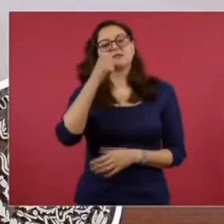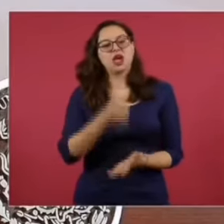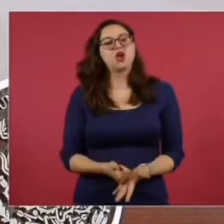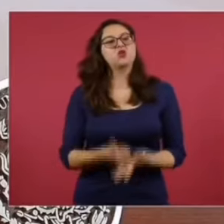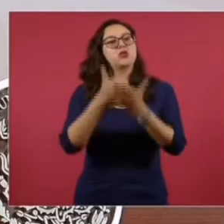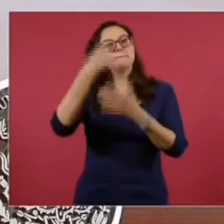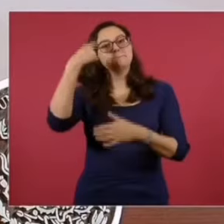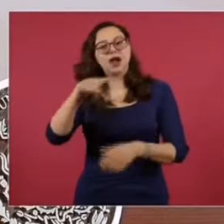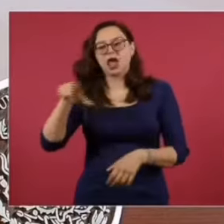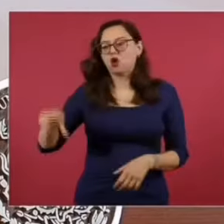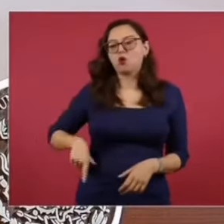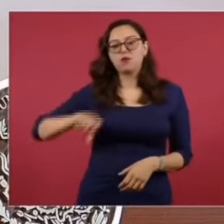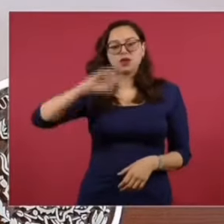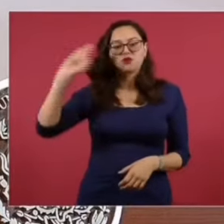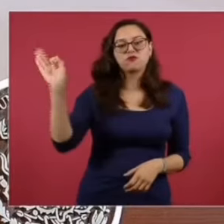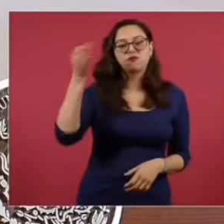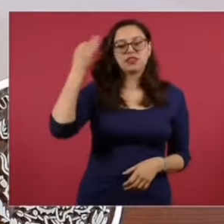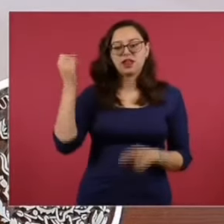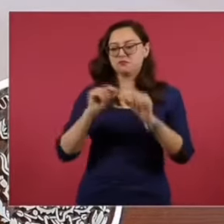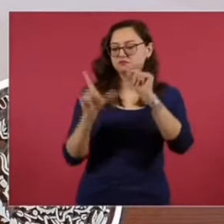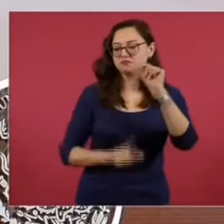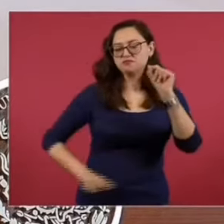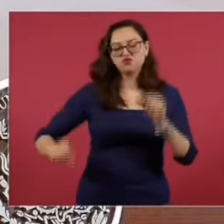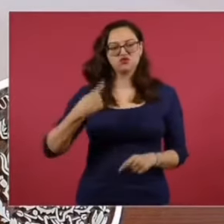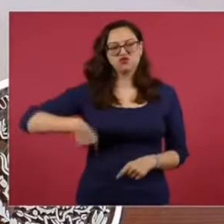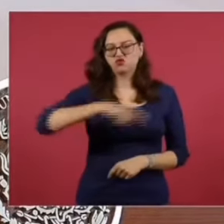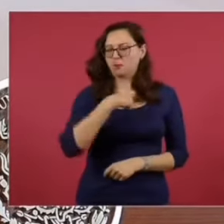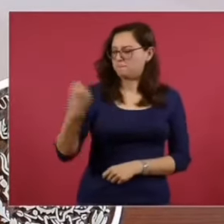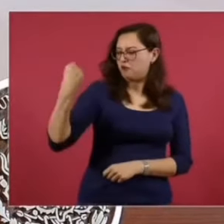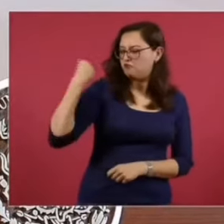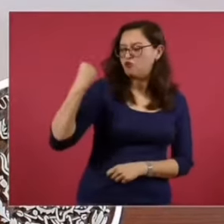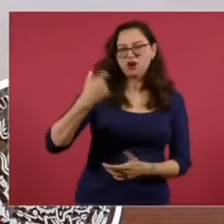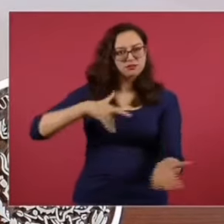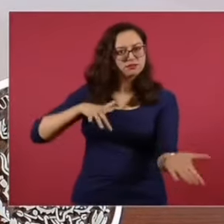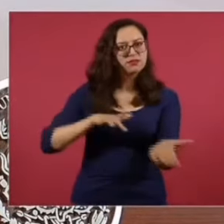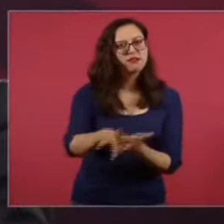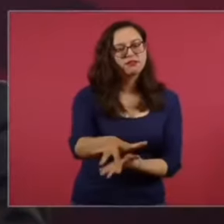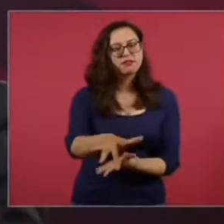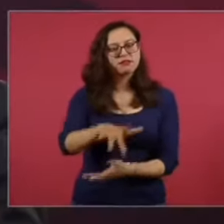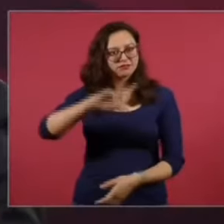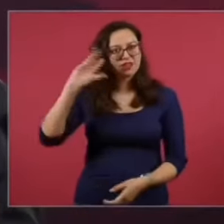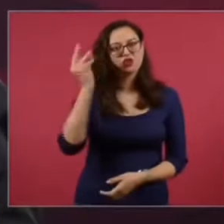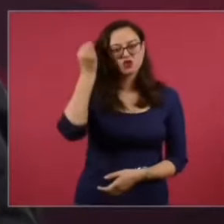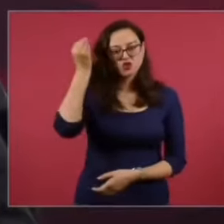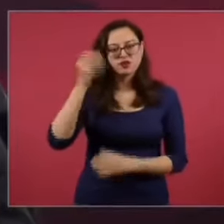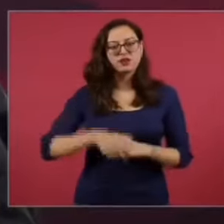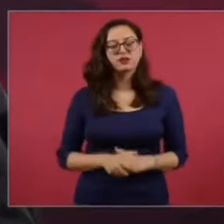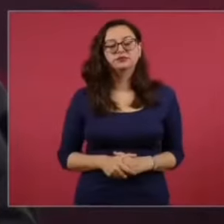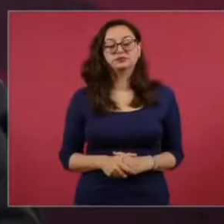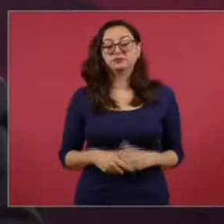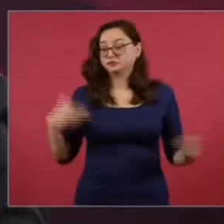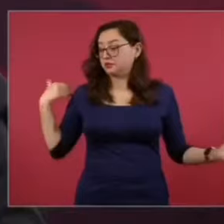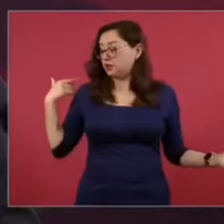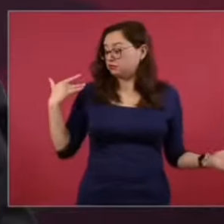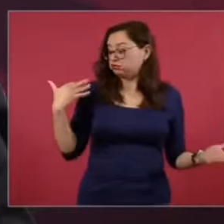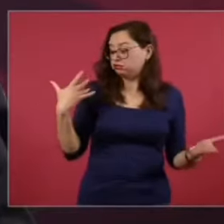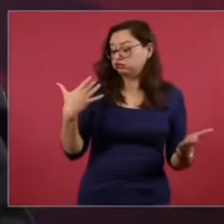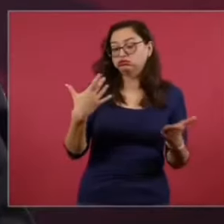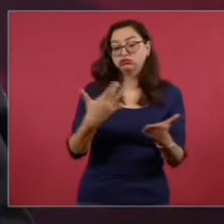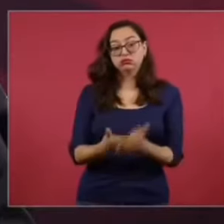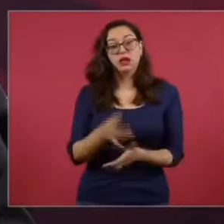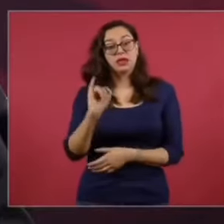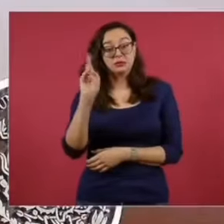federal, el brazo tecnológico de México. Después de 170 años de historia ferroviaria en México, el Instituto